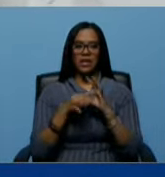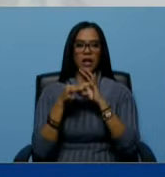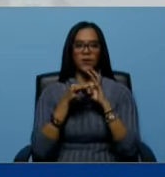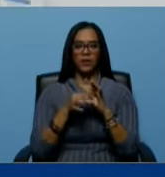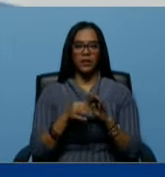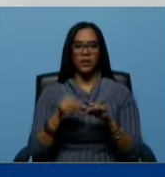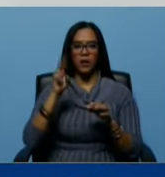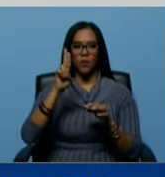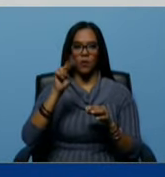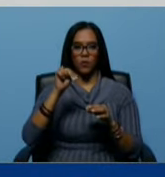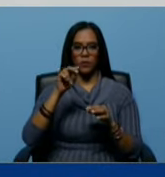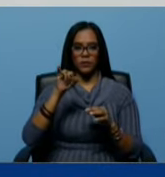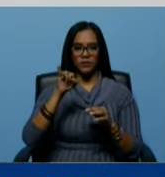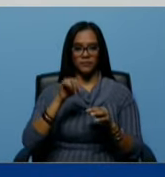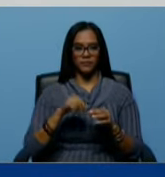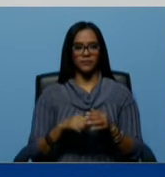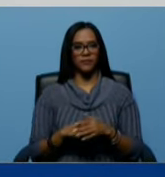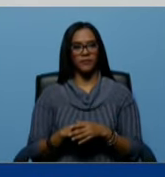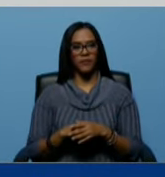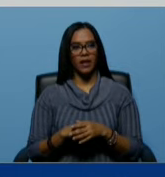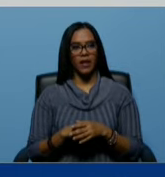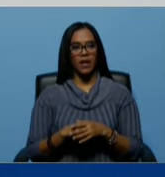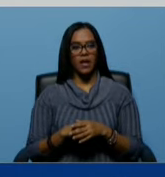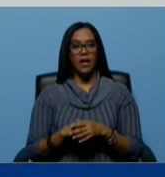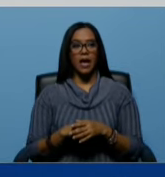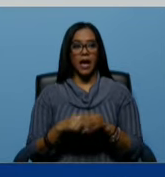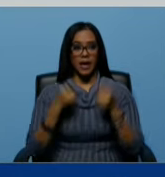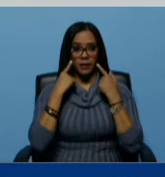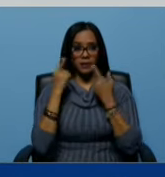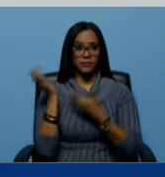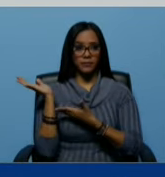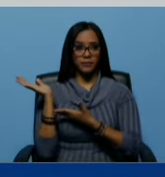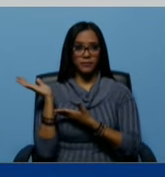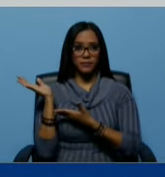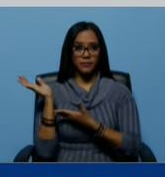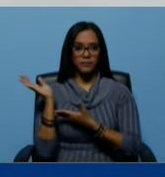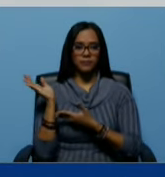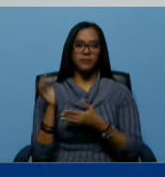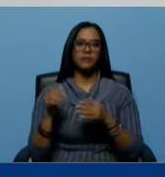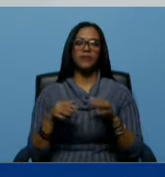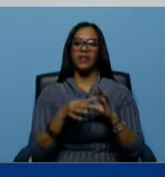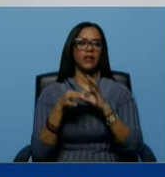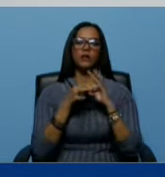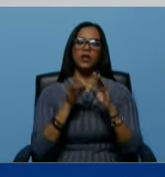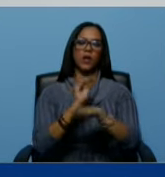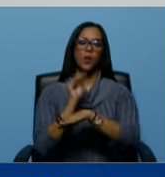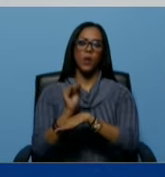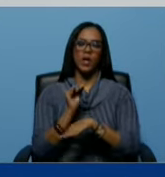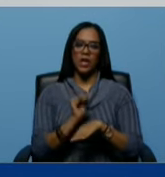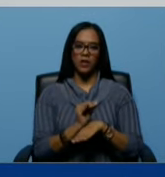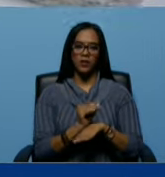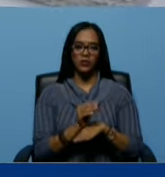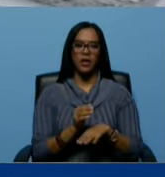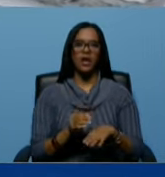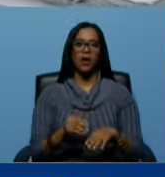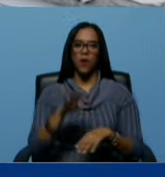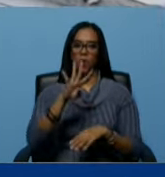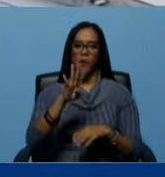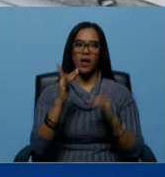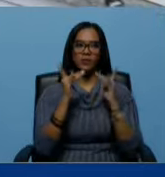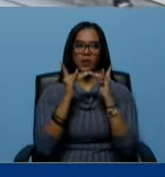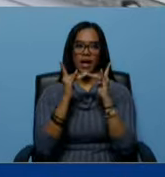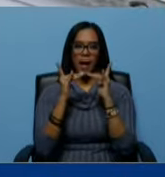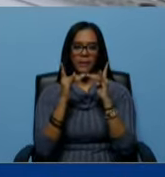Doctora Moncada. Así es, presidente. Aquí nos encontramos en la unidad de cuidados intensivos con cuatro camas